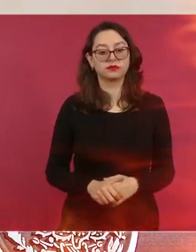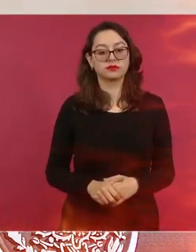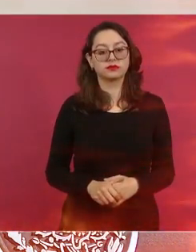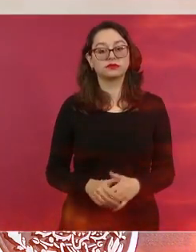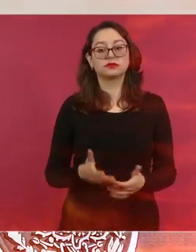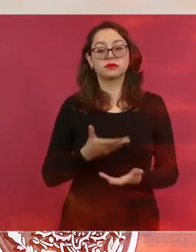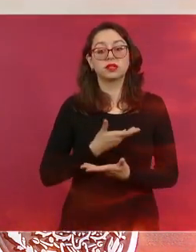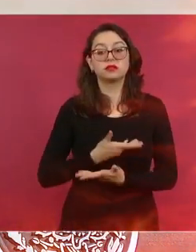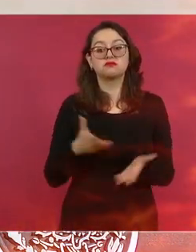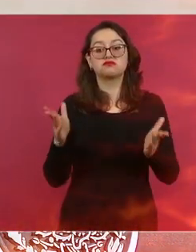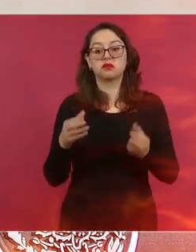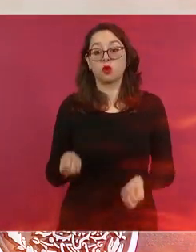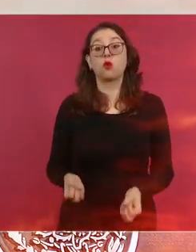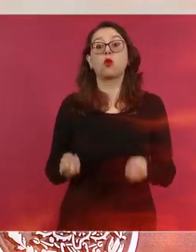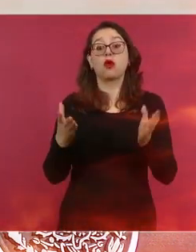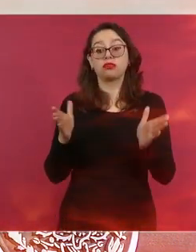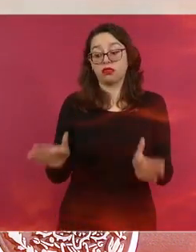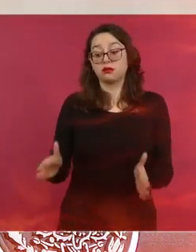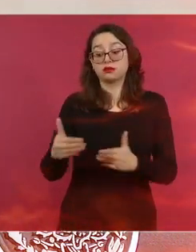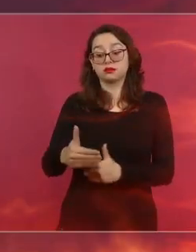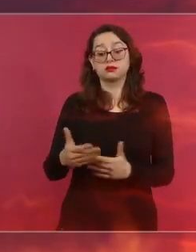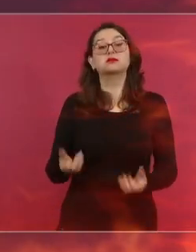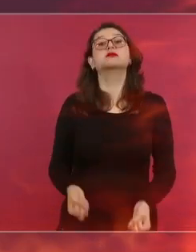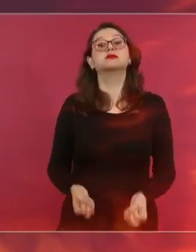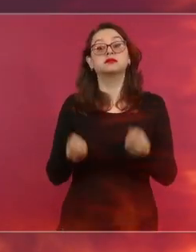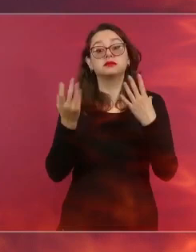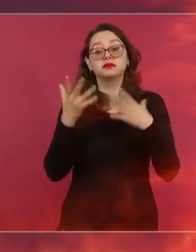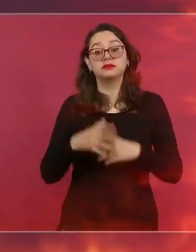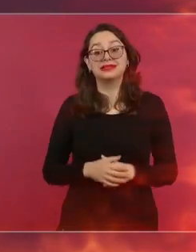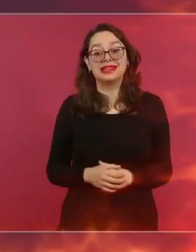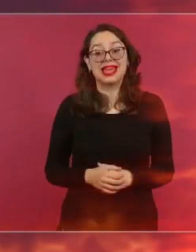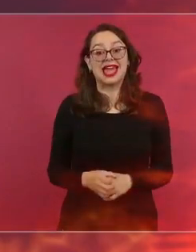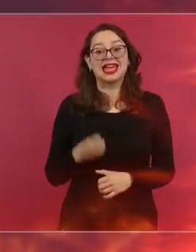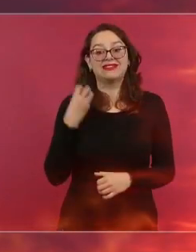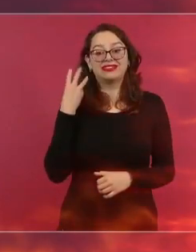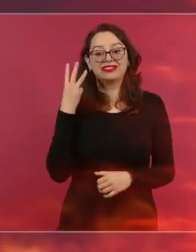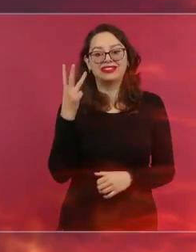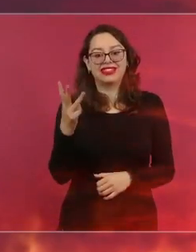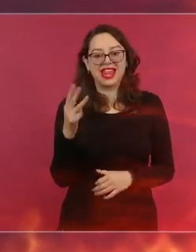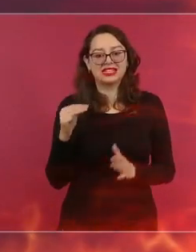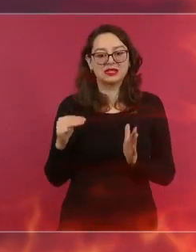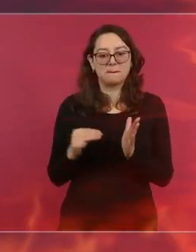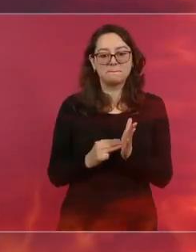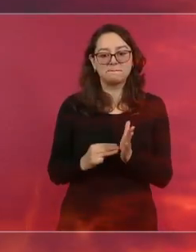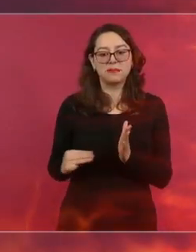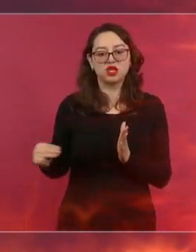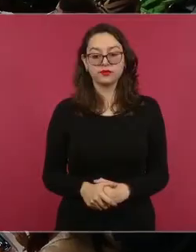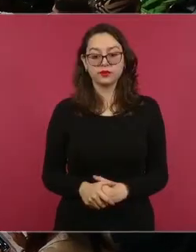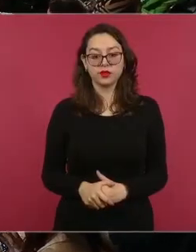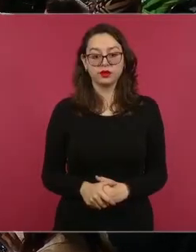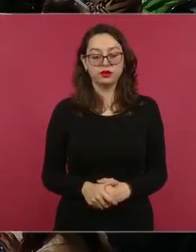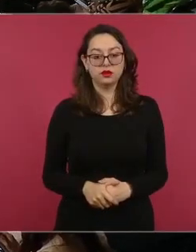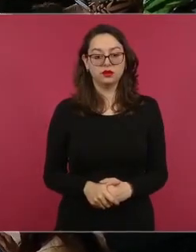No va a remediar la situación. Desgraciadamente, así pasa siempre.